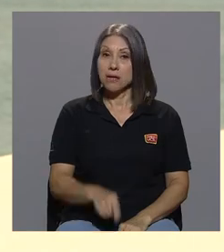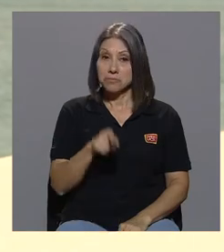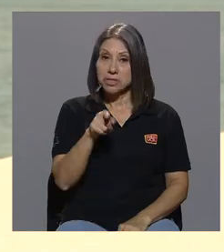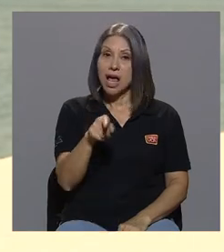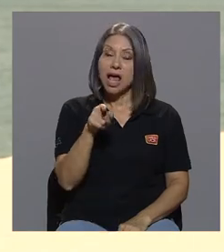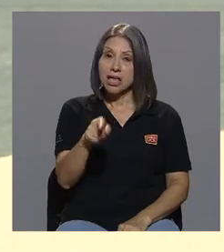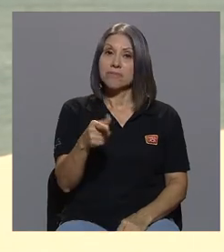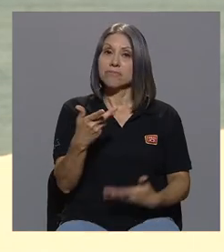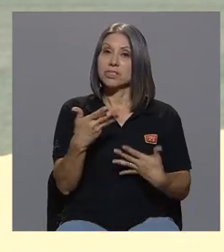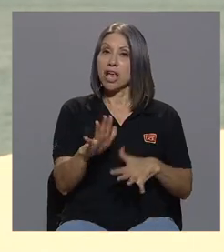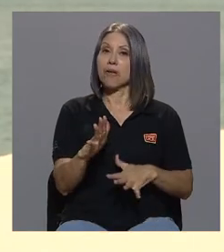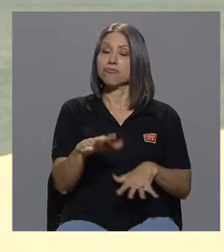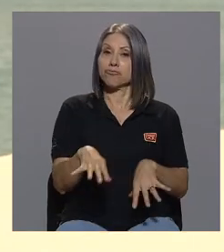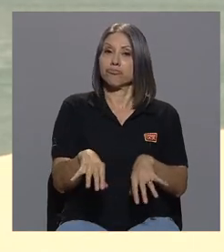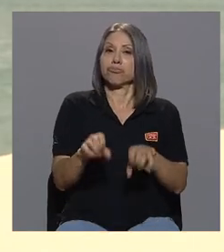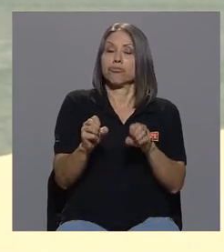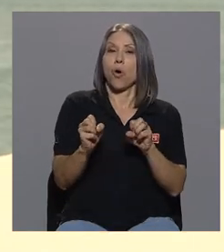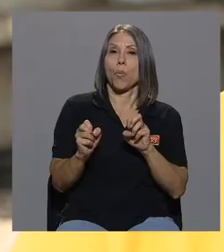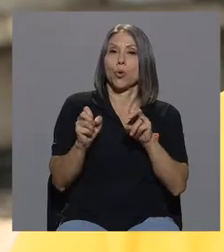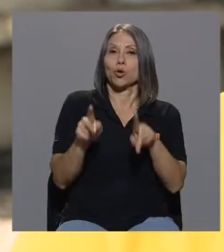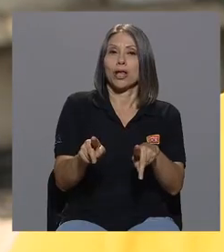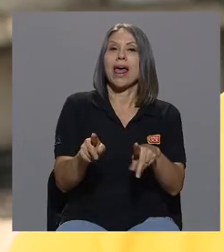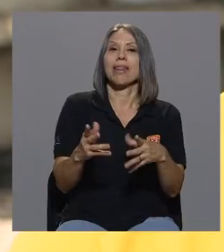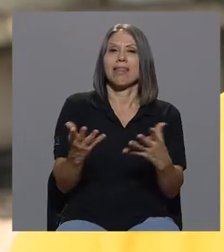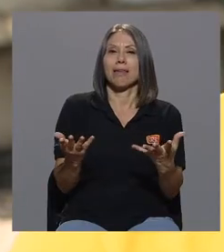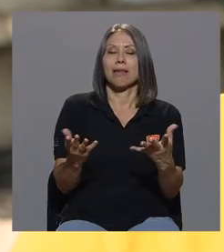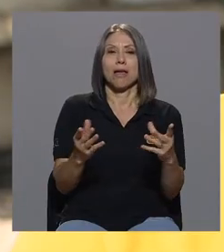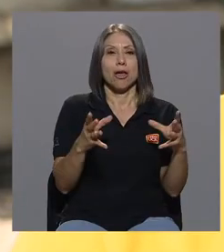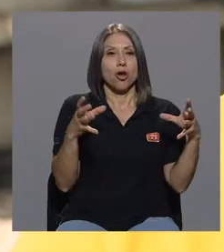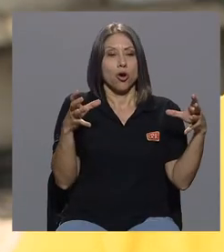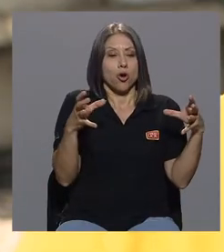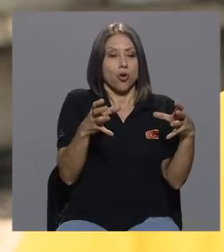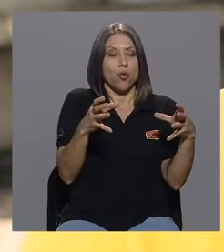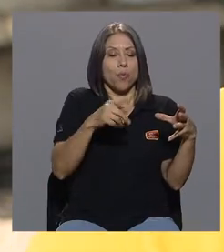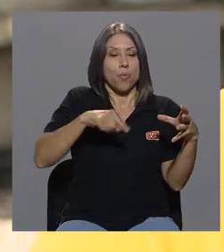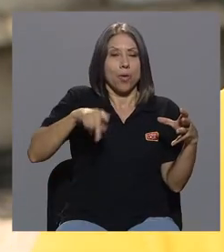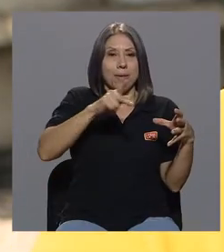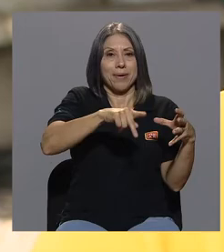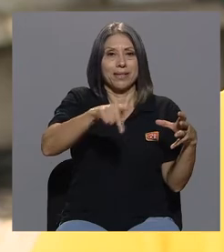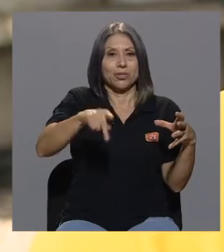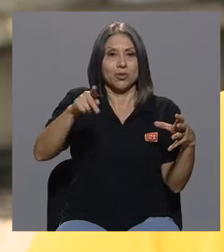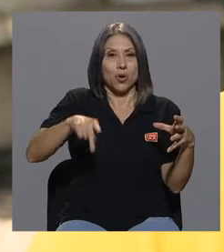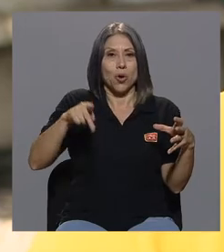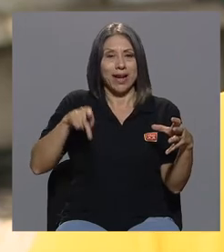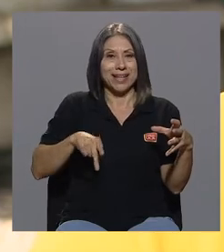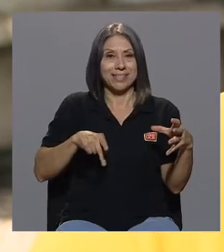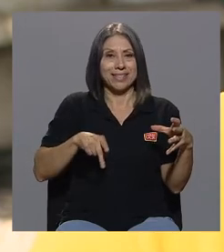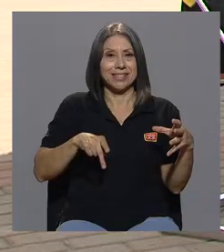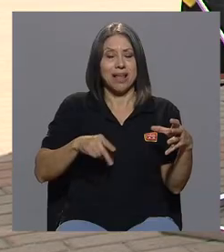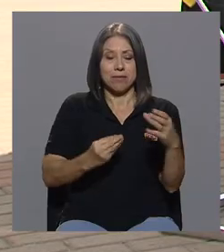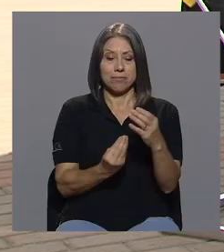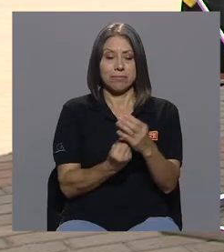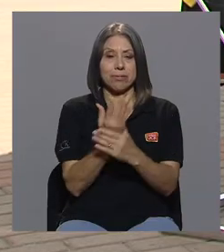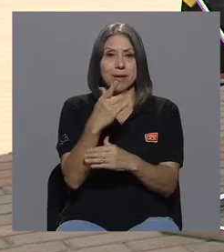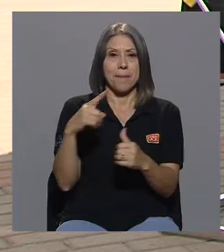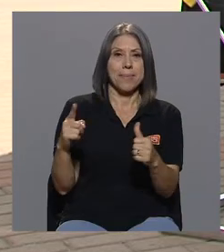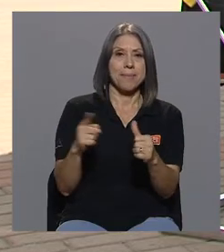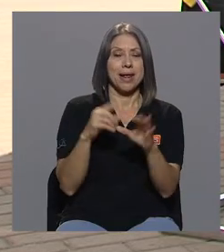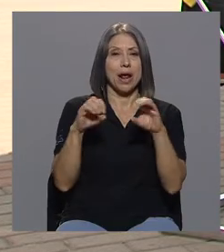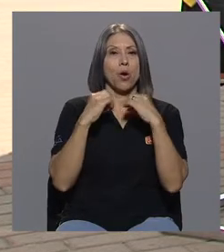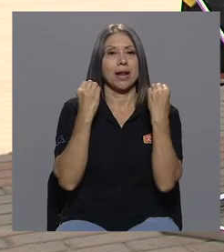de conjuntarnos un grupo de personas y formar la primera organización no